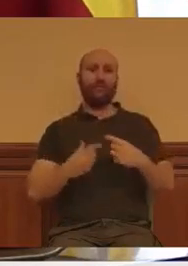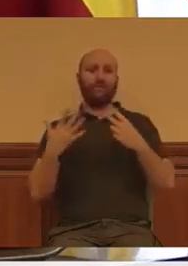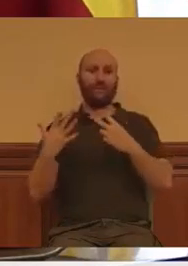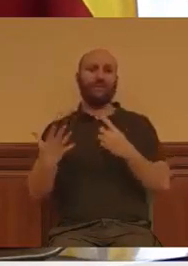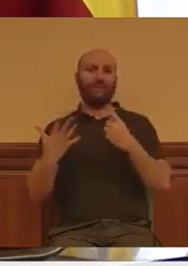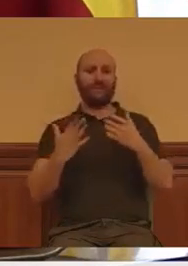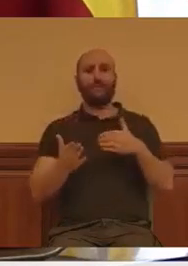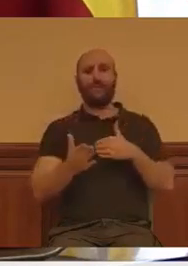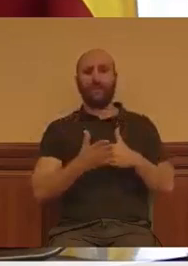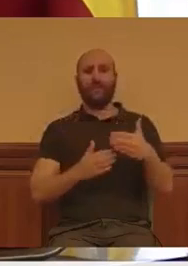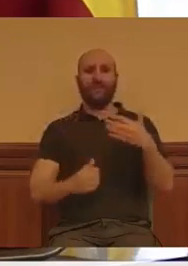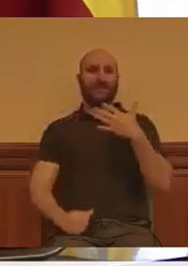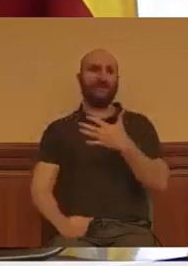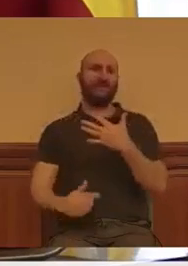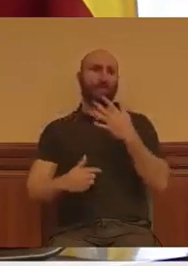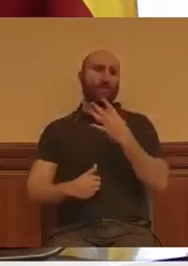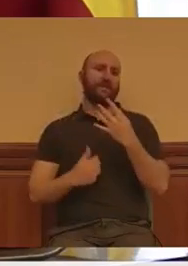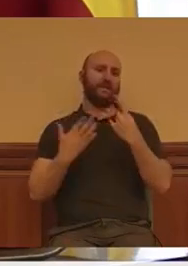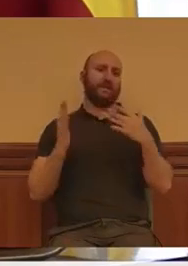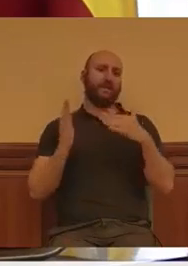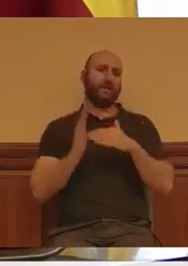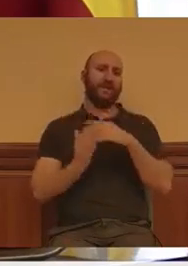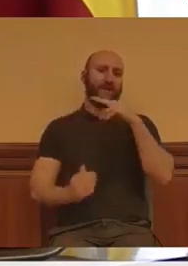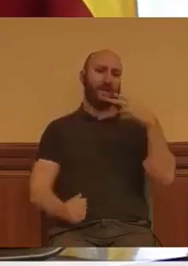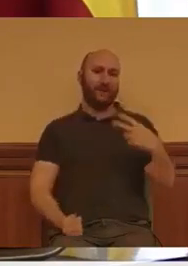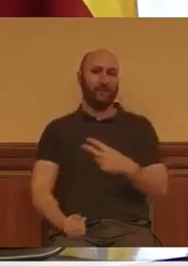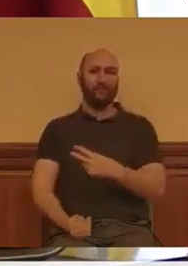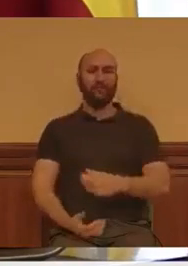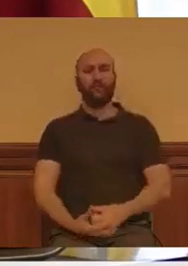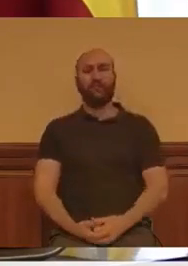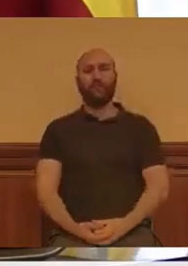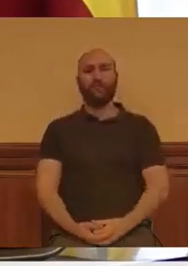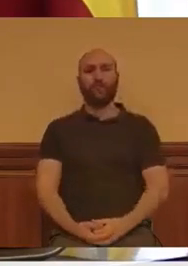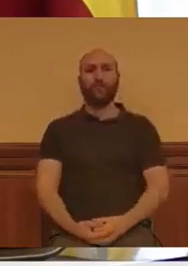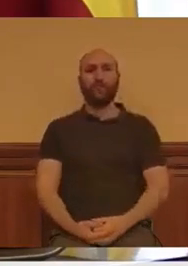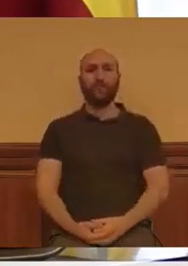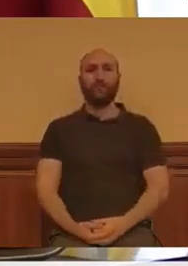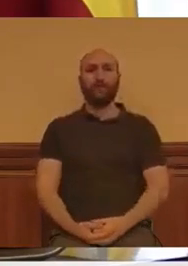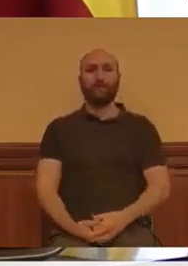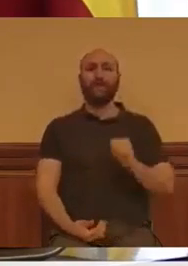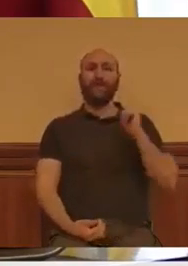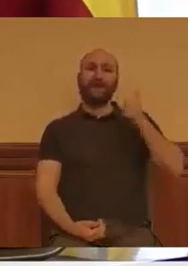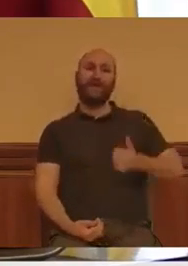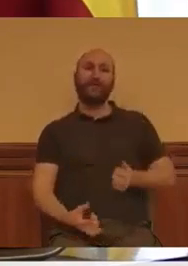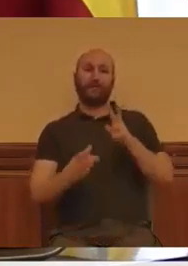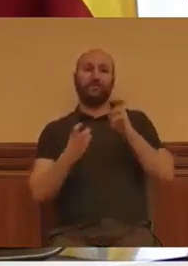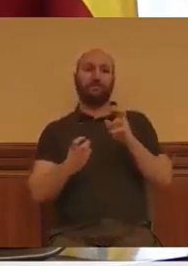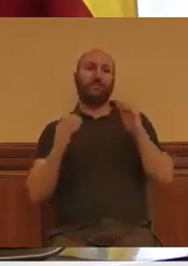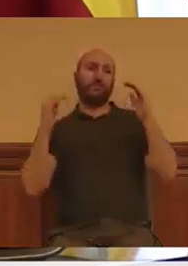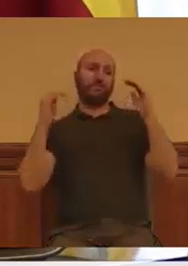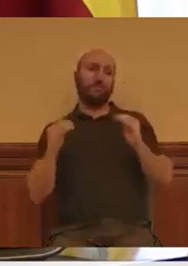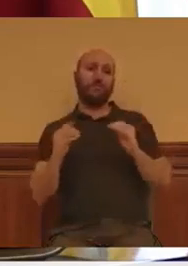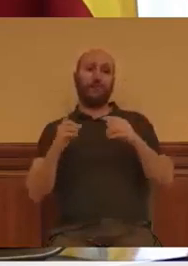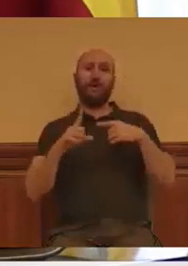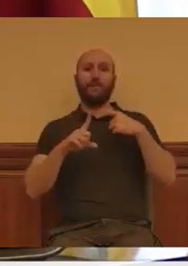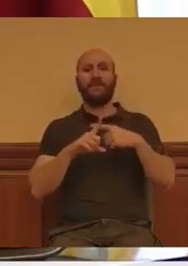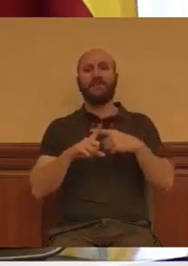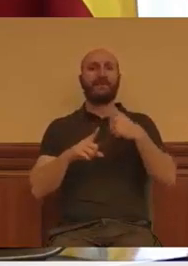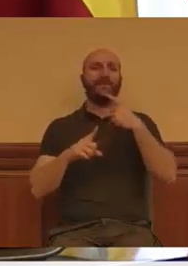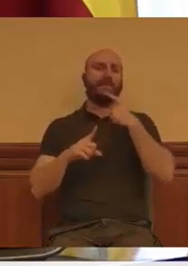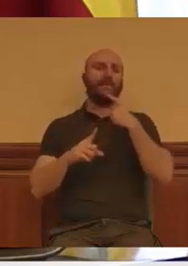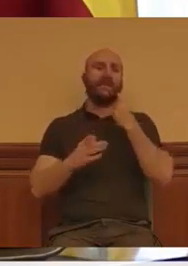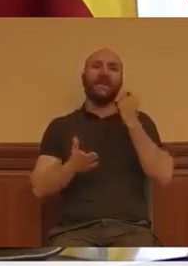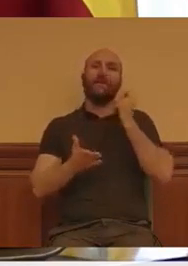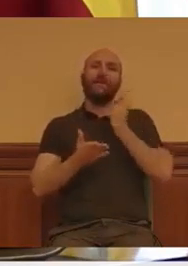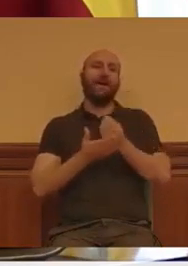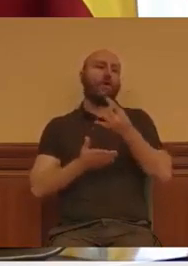546 mil euros. Minimizan la carga tributaria los que más tienen y encima les eximen el pago de